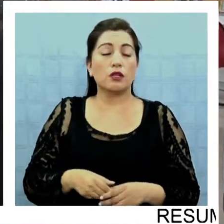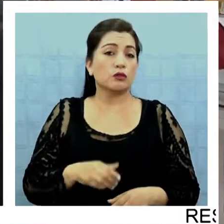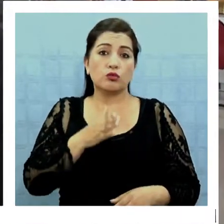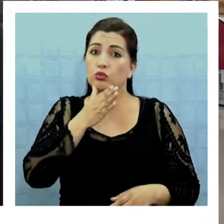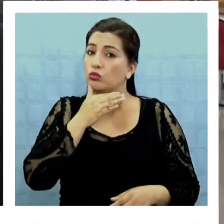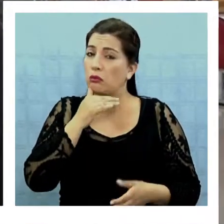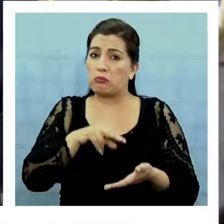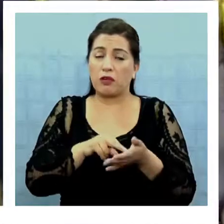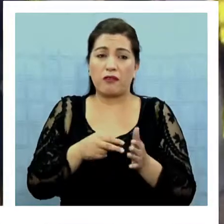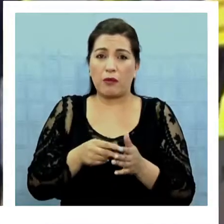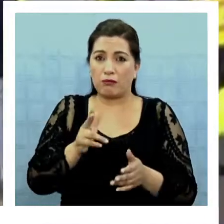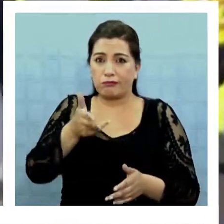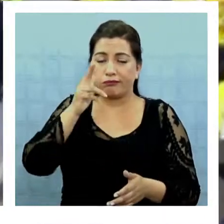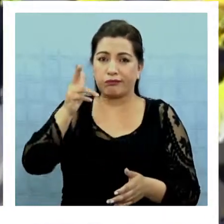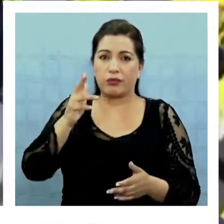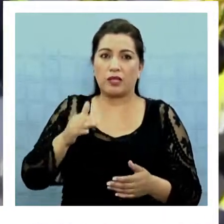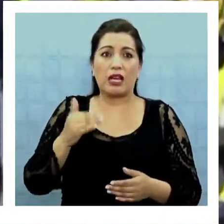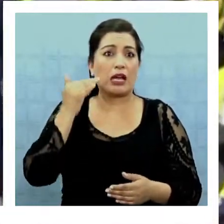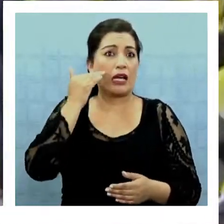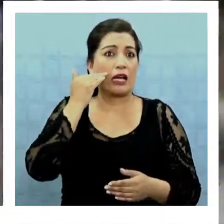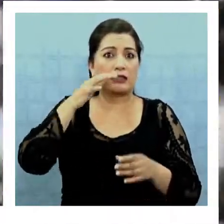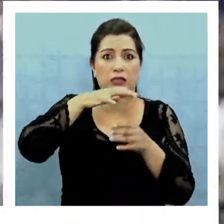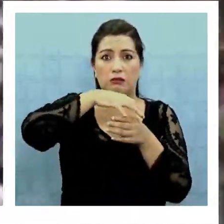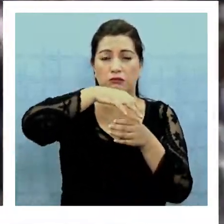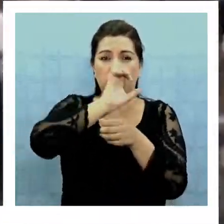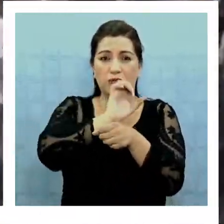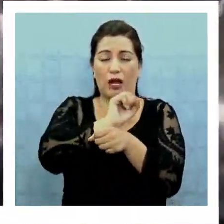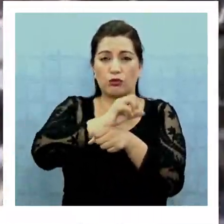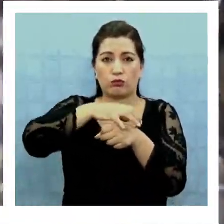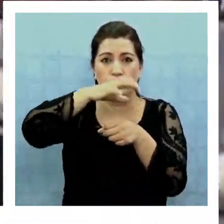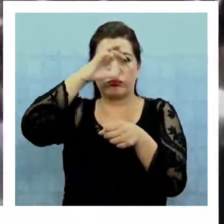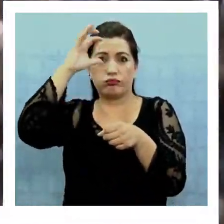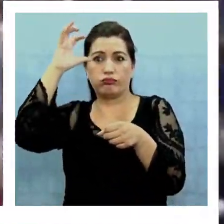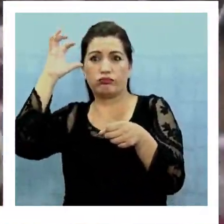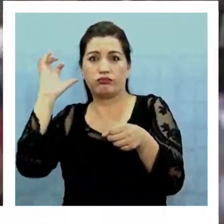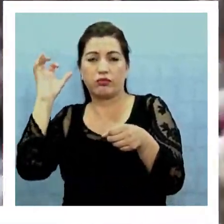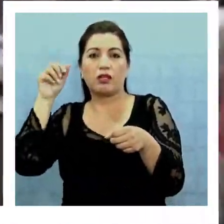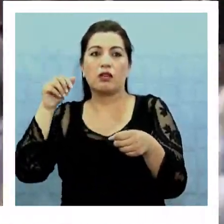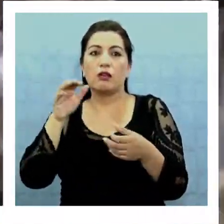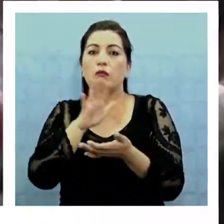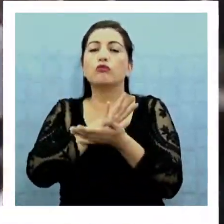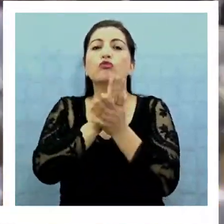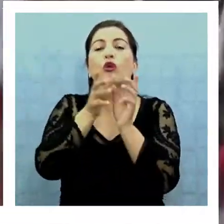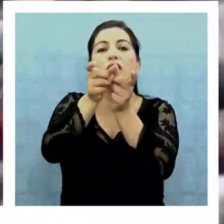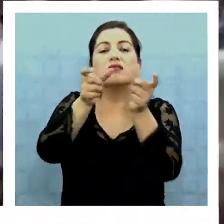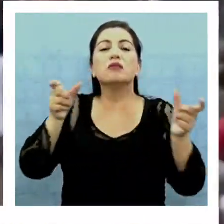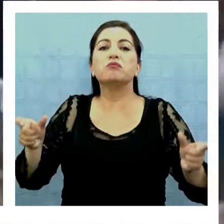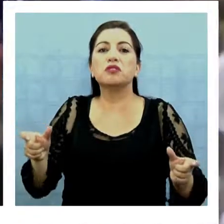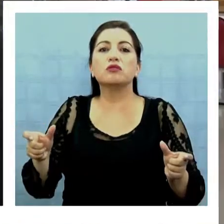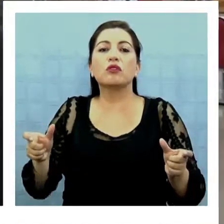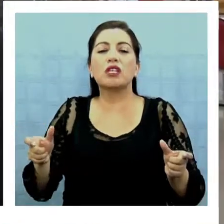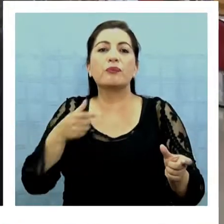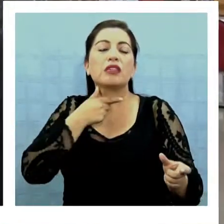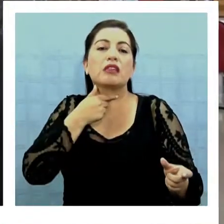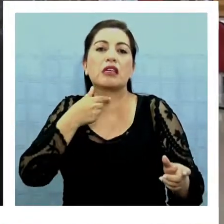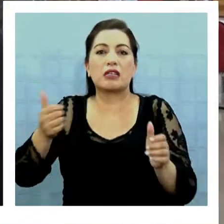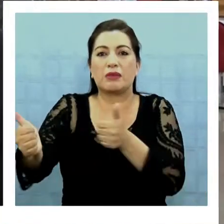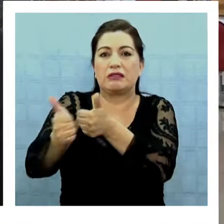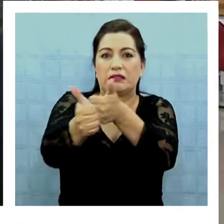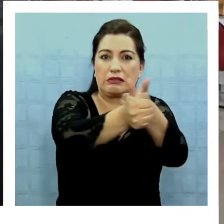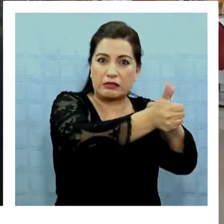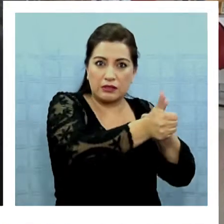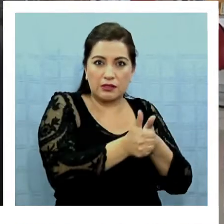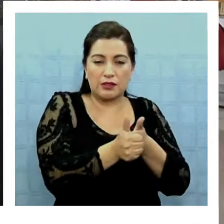no viene blindado, viene prácticamente descapotable y es más que todo para estar con todos los feligreses y con todos